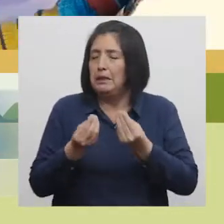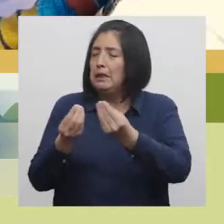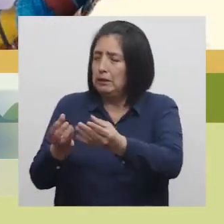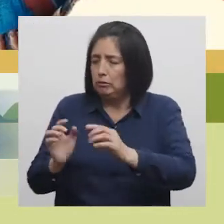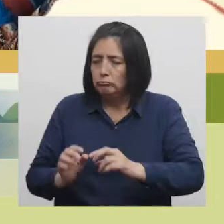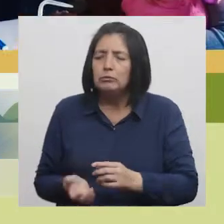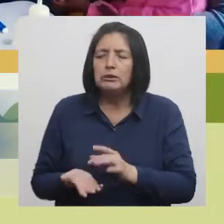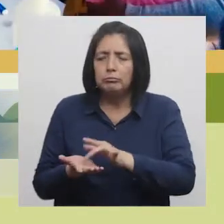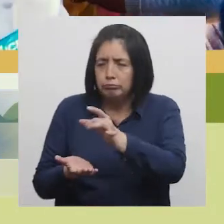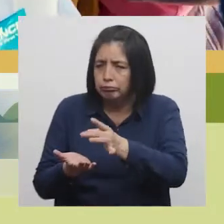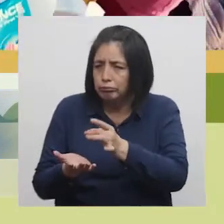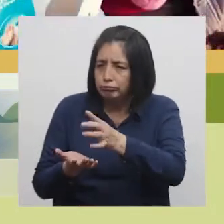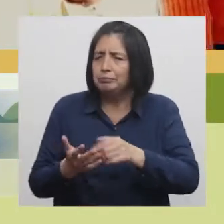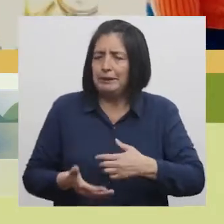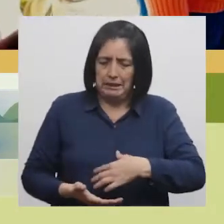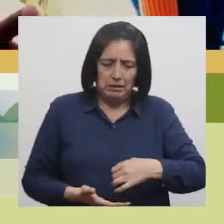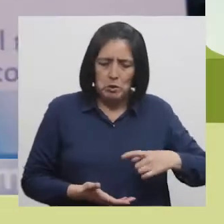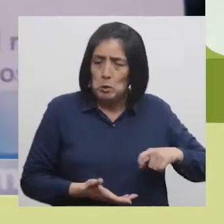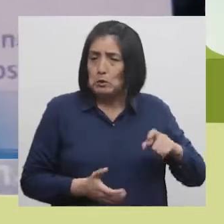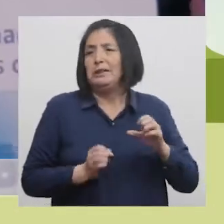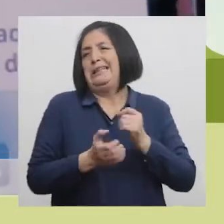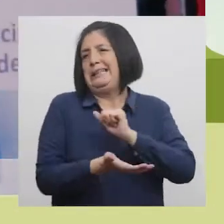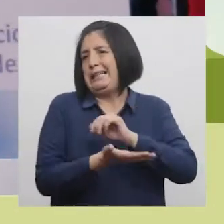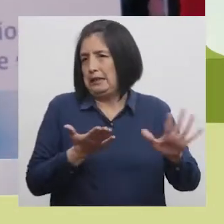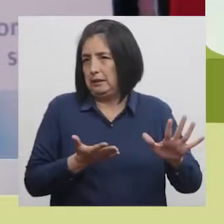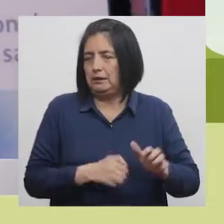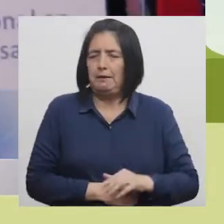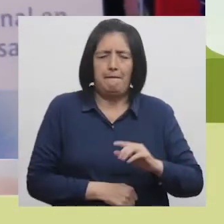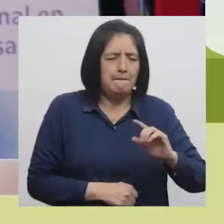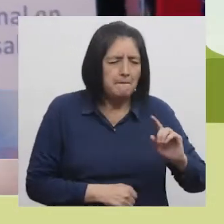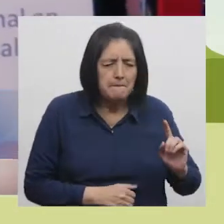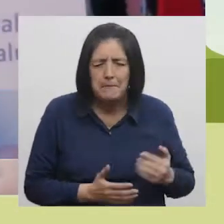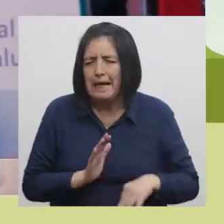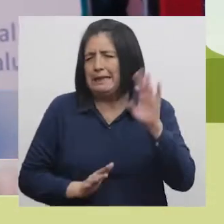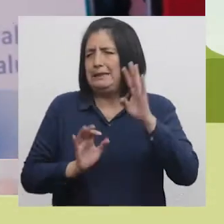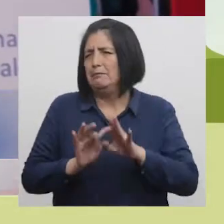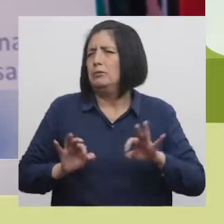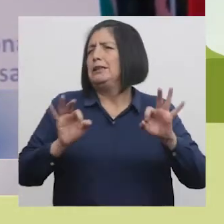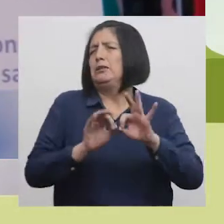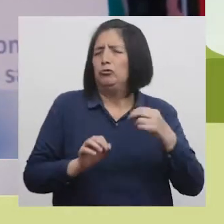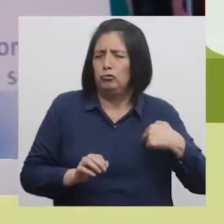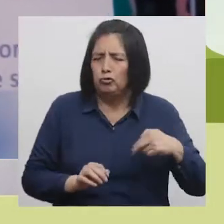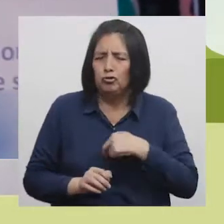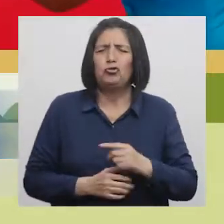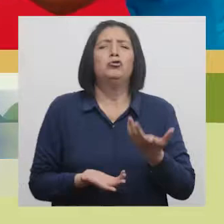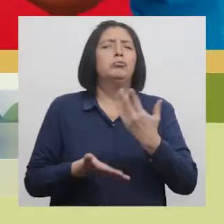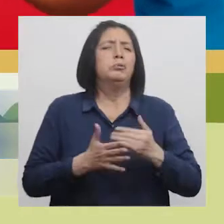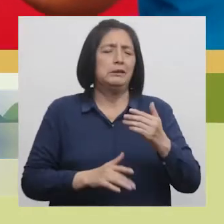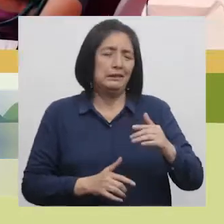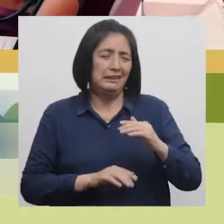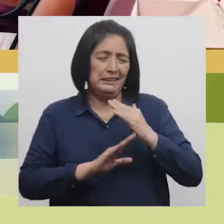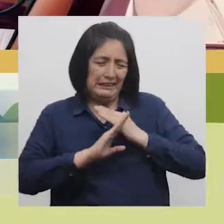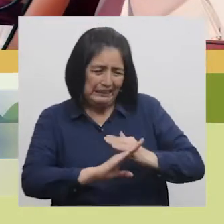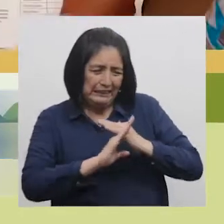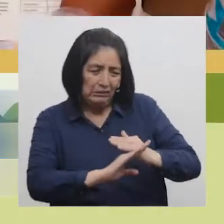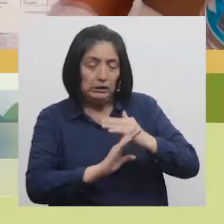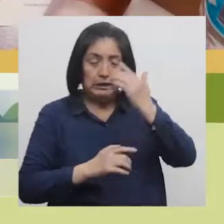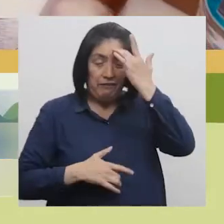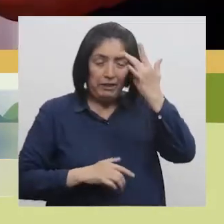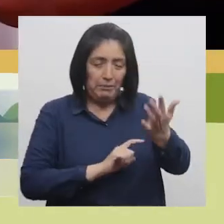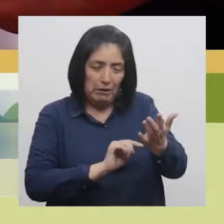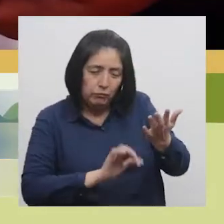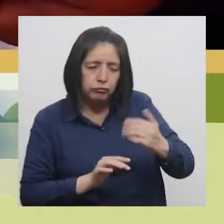tratamiento de desparasitación gratuito Prioritariamente seguimos luchando contra la anemia Estamos haciendo el